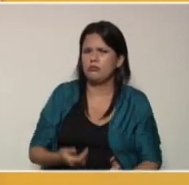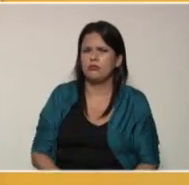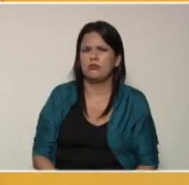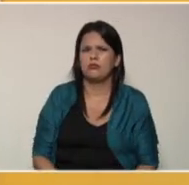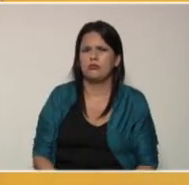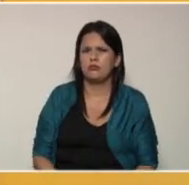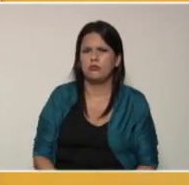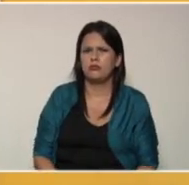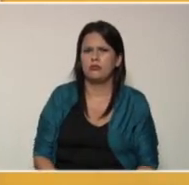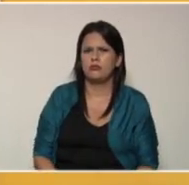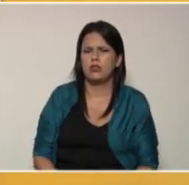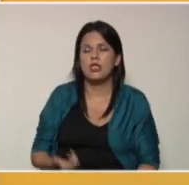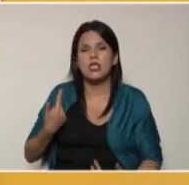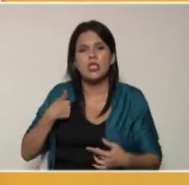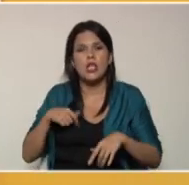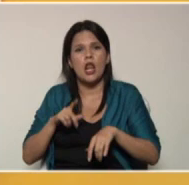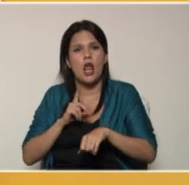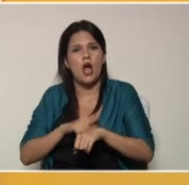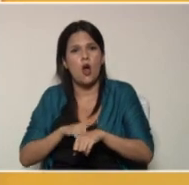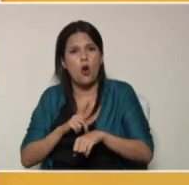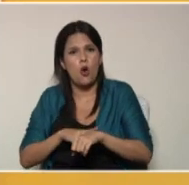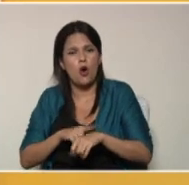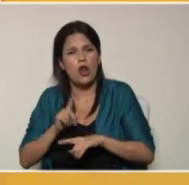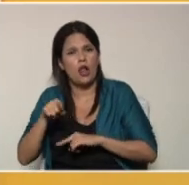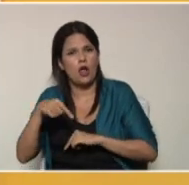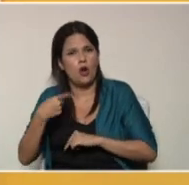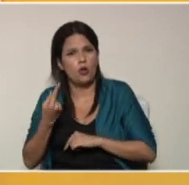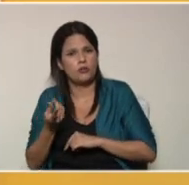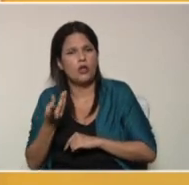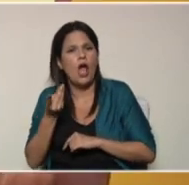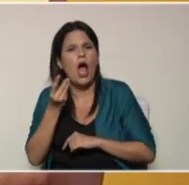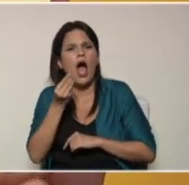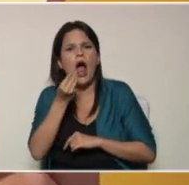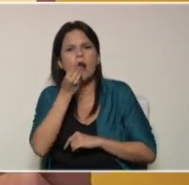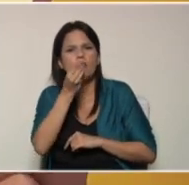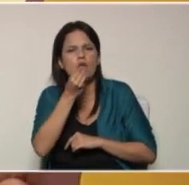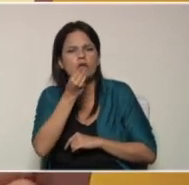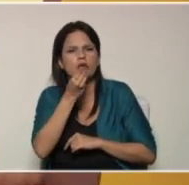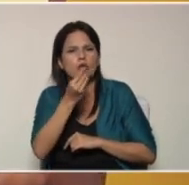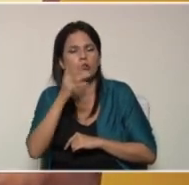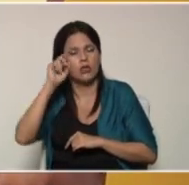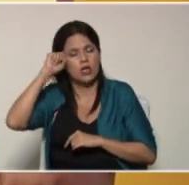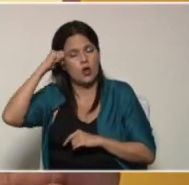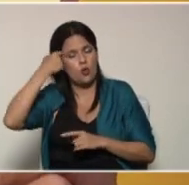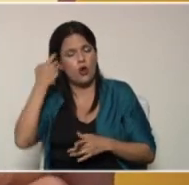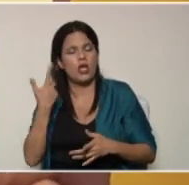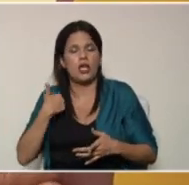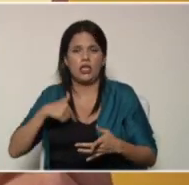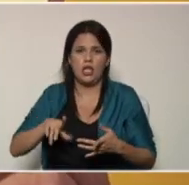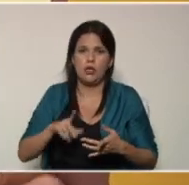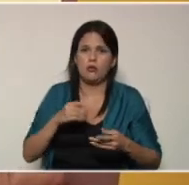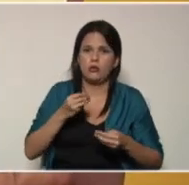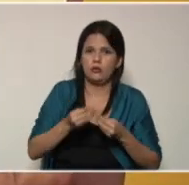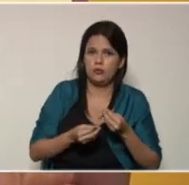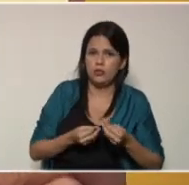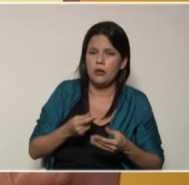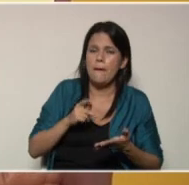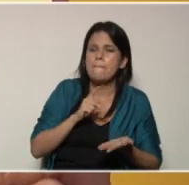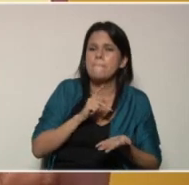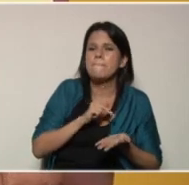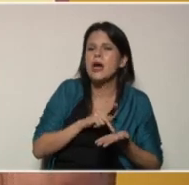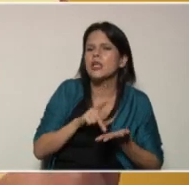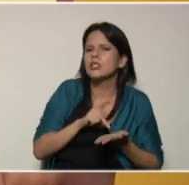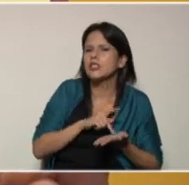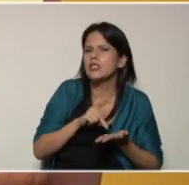tener la hora de la otra comida, que es nuestro almuerzo. Recuerden que debemos de, los niños deben participar